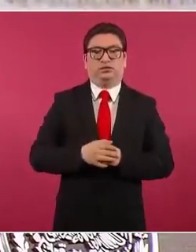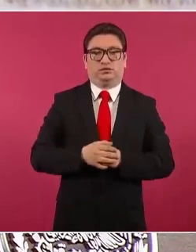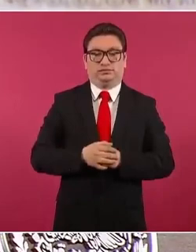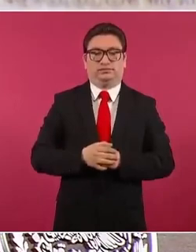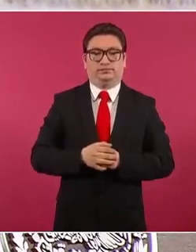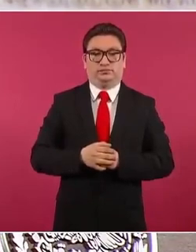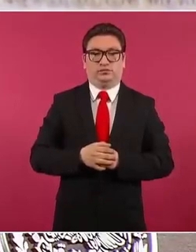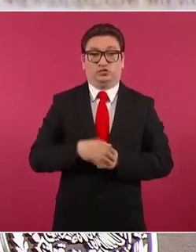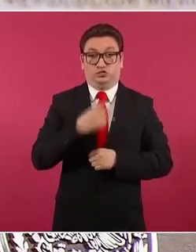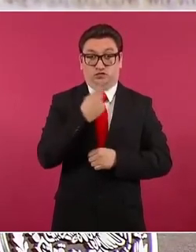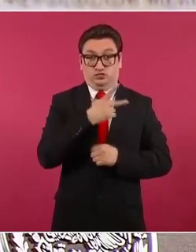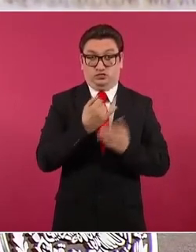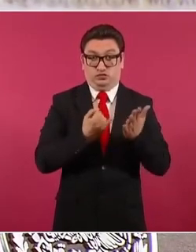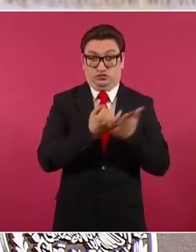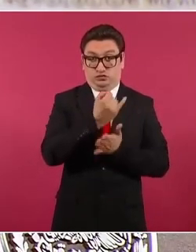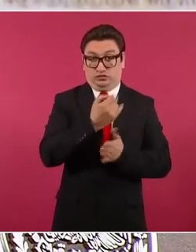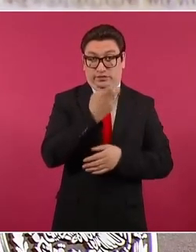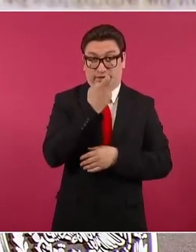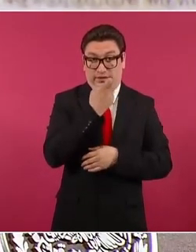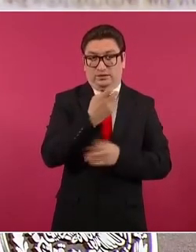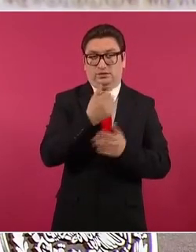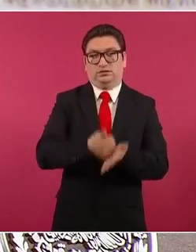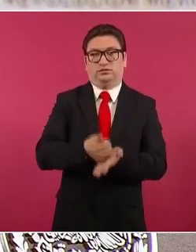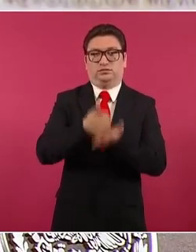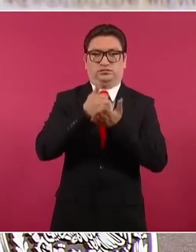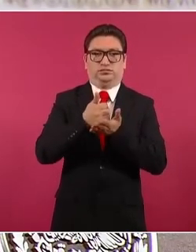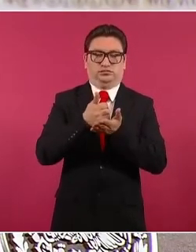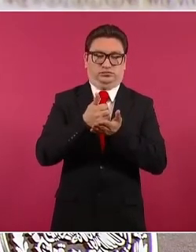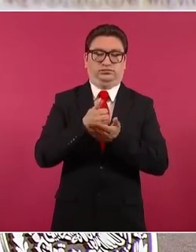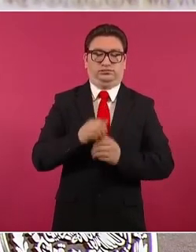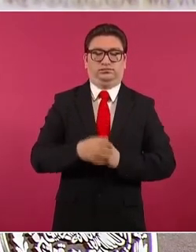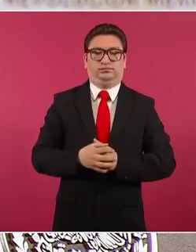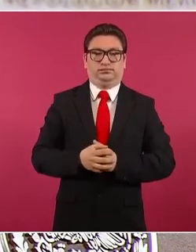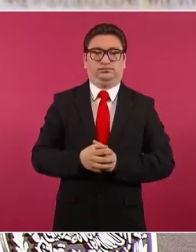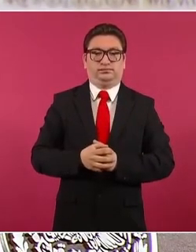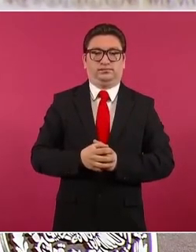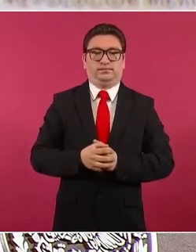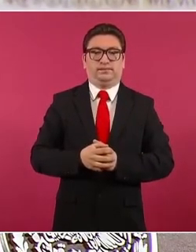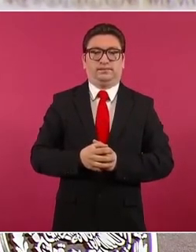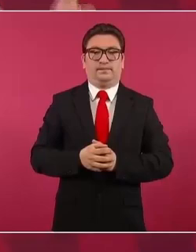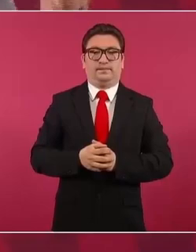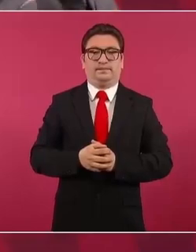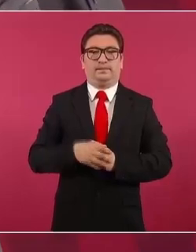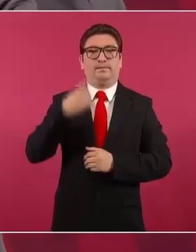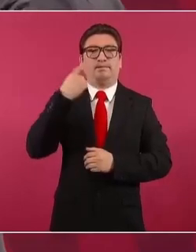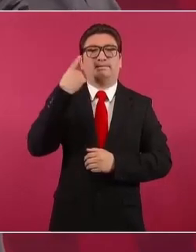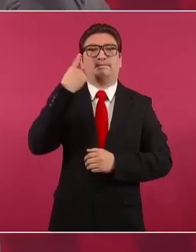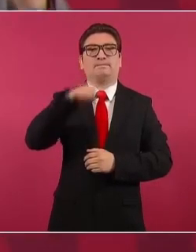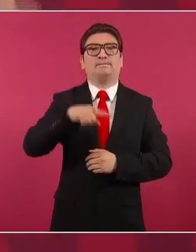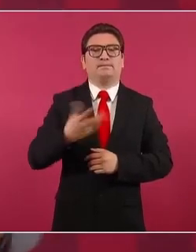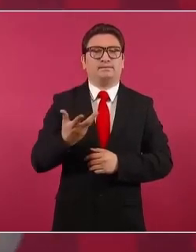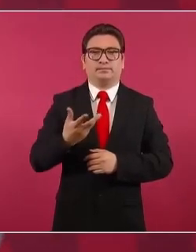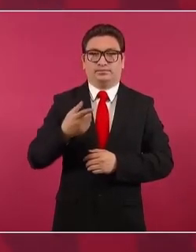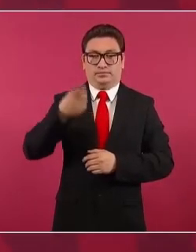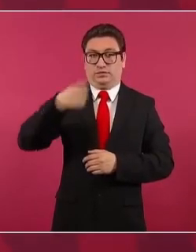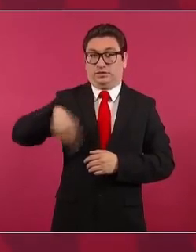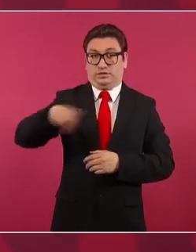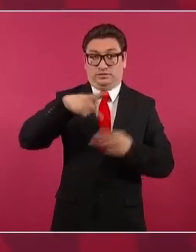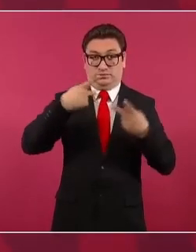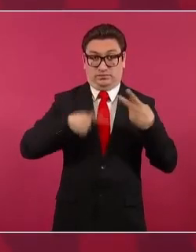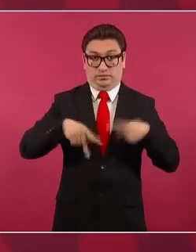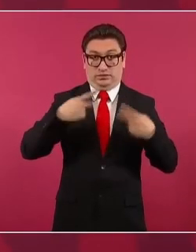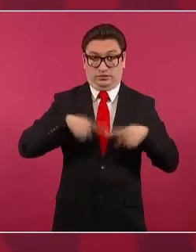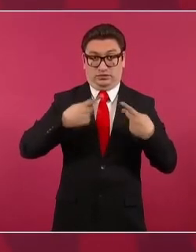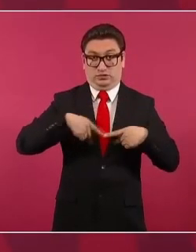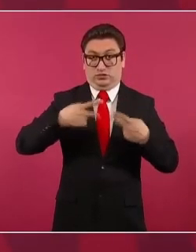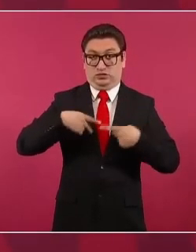permisos va a ayudar a que la gente no tenga que hacer la